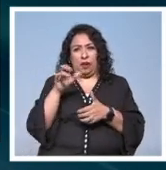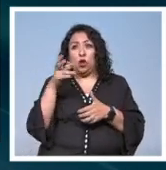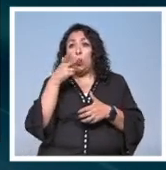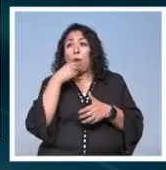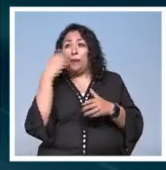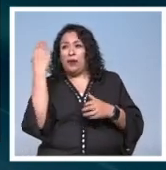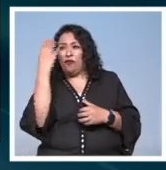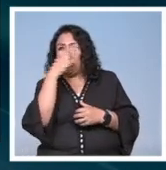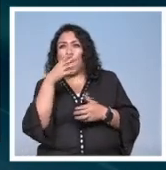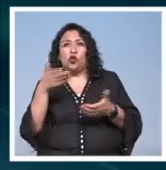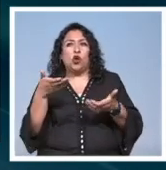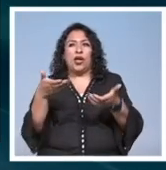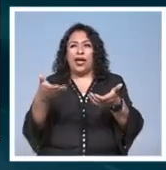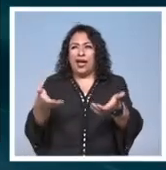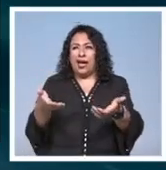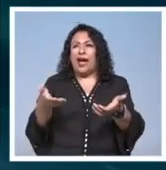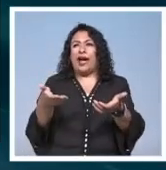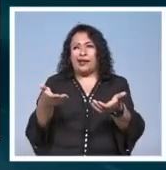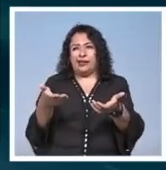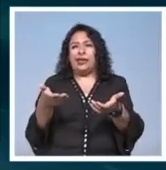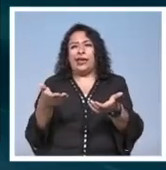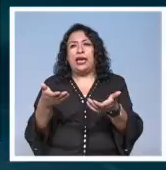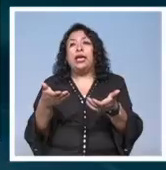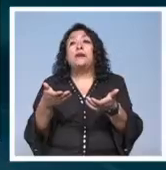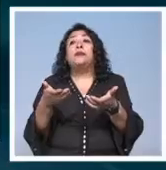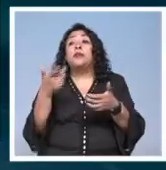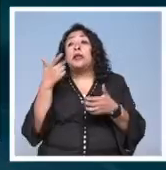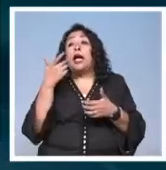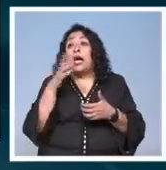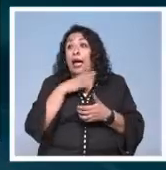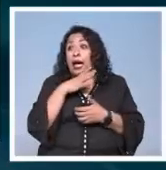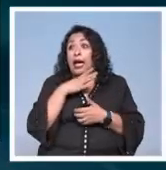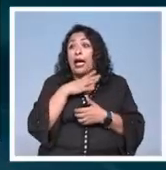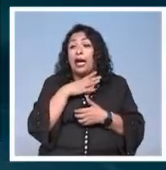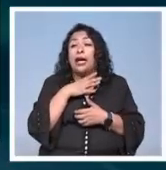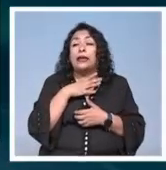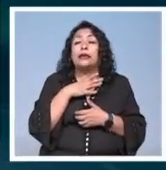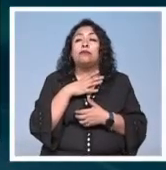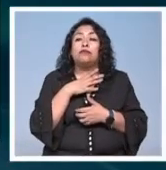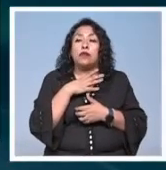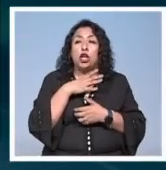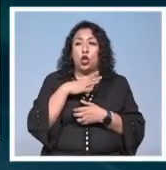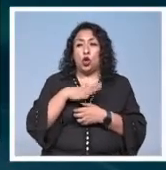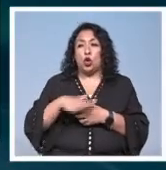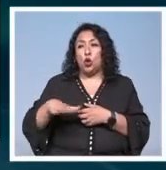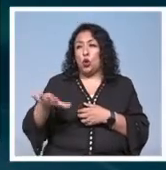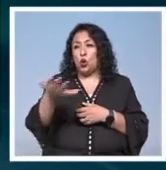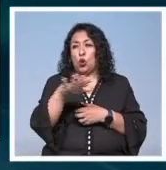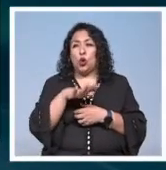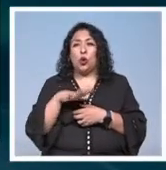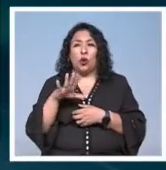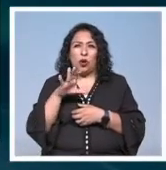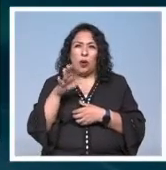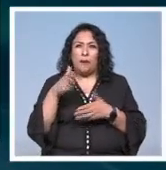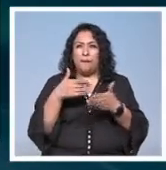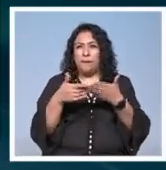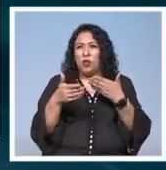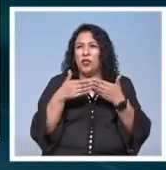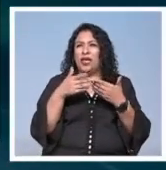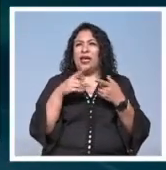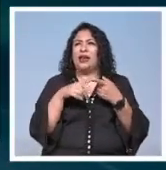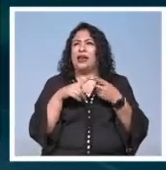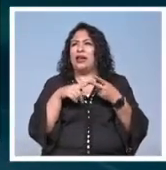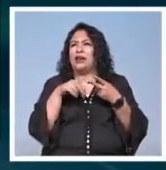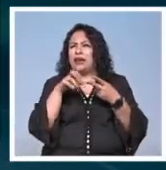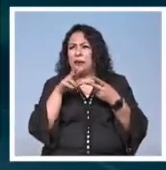fotógrafo de calles fotografía callejera y vamos a tener estas colonias que yo te mencionaba Moderna, Narvarte